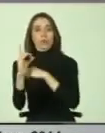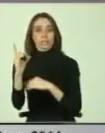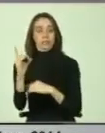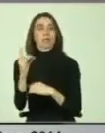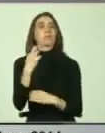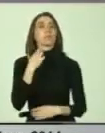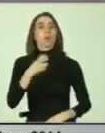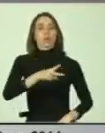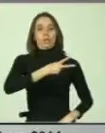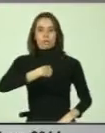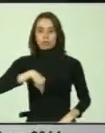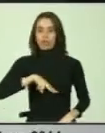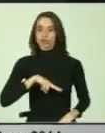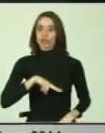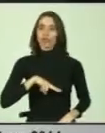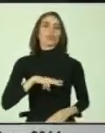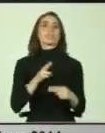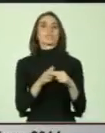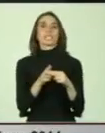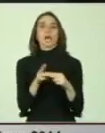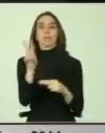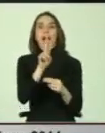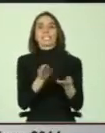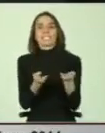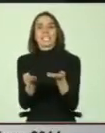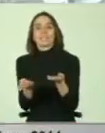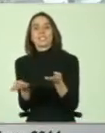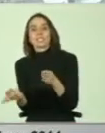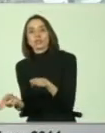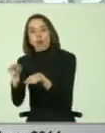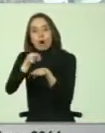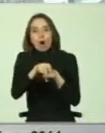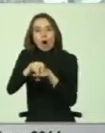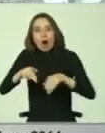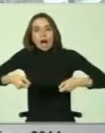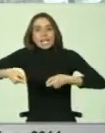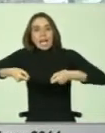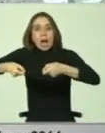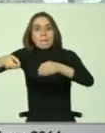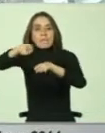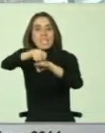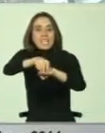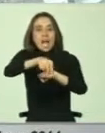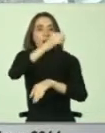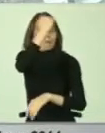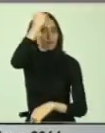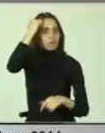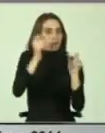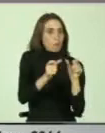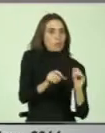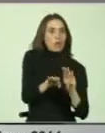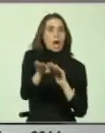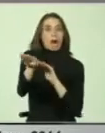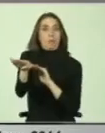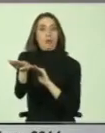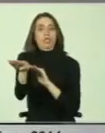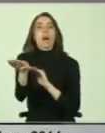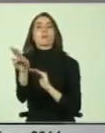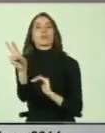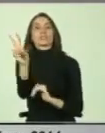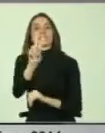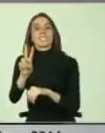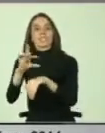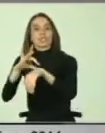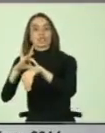cuando nosotros hacemos el servicio que se llama camillaje. Camillaje es que muchas veces los bomberos vamos en apoyo de los servicios de salud